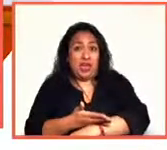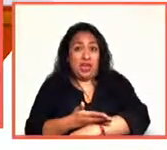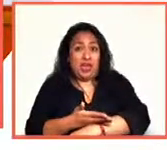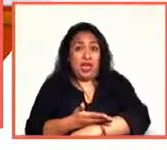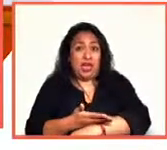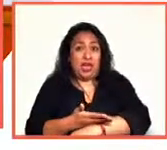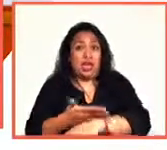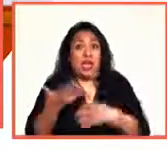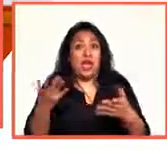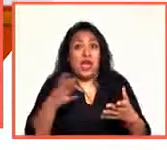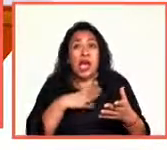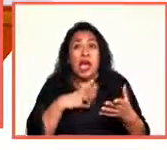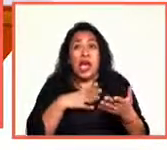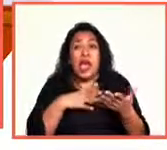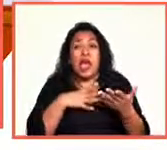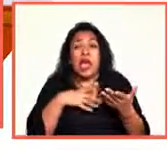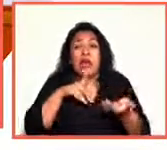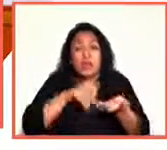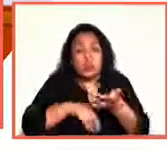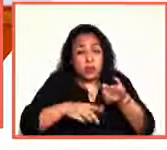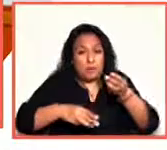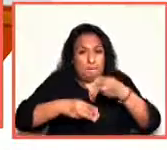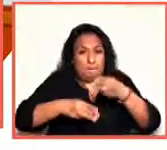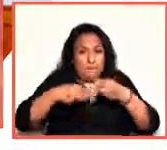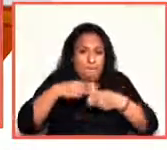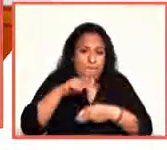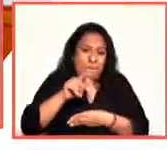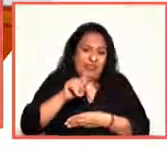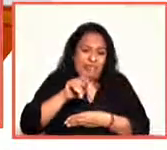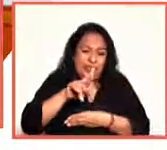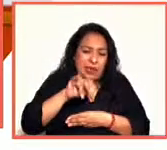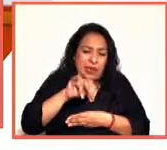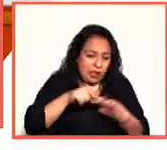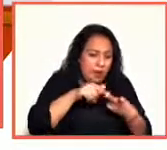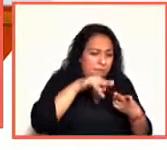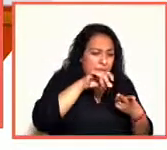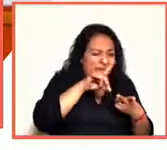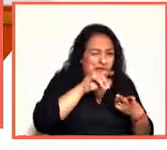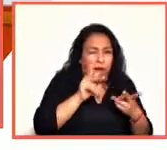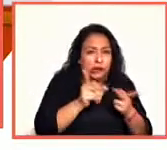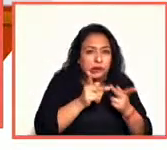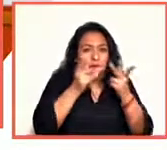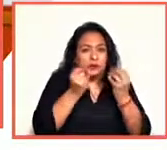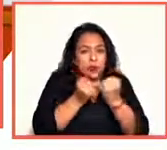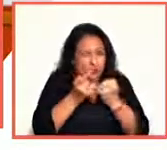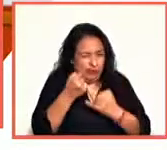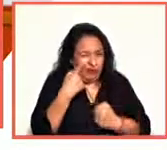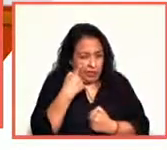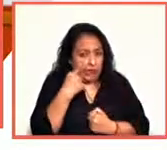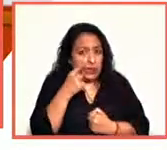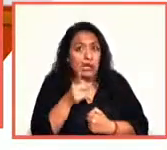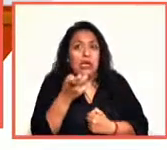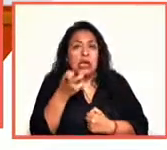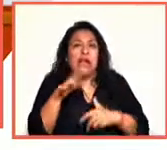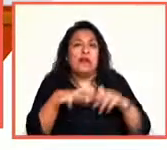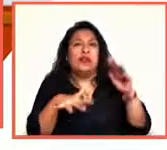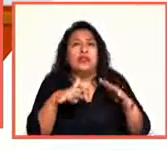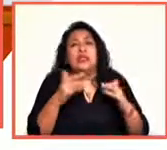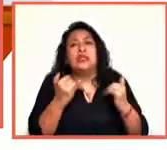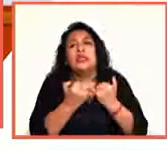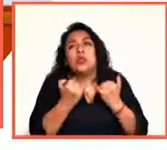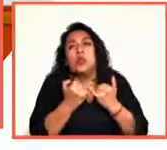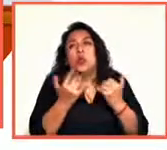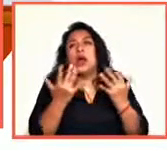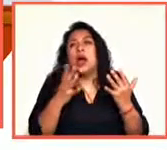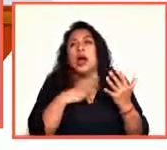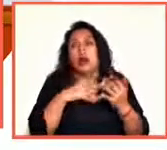está tan cerca de la materia, fíjate en la palabra, ¿sí? Entonces, esa es la, también a veces nos referimos para el templo inmoral